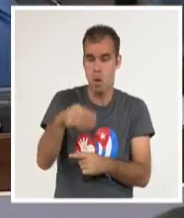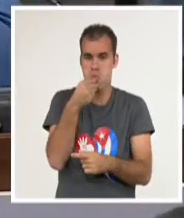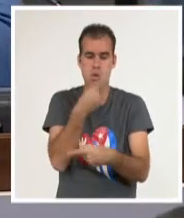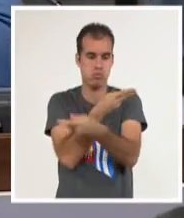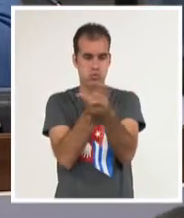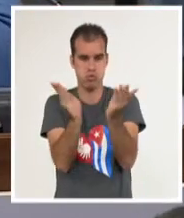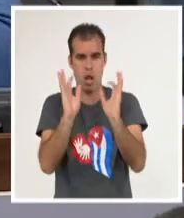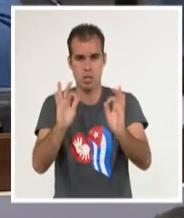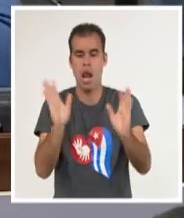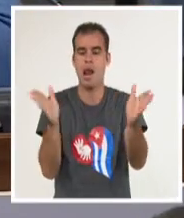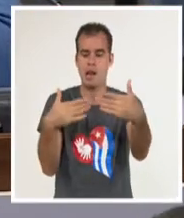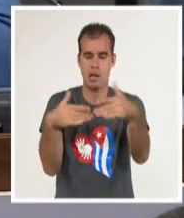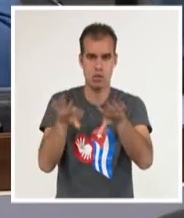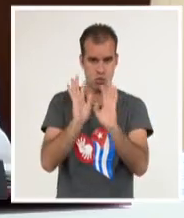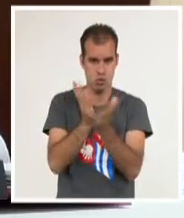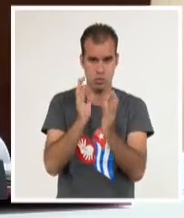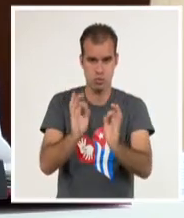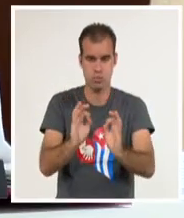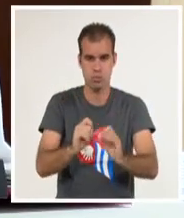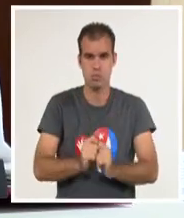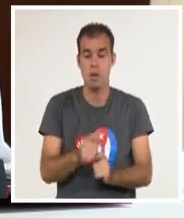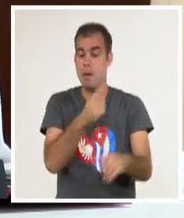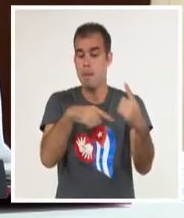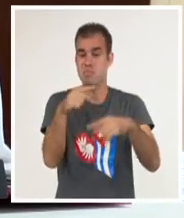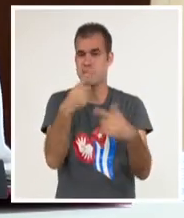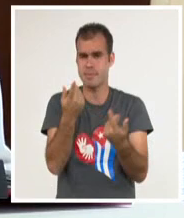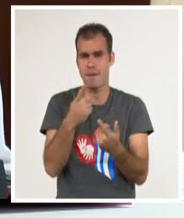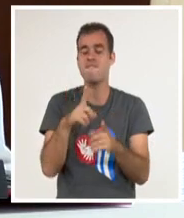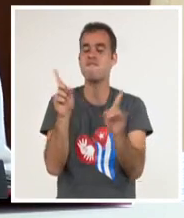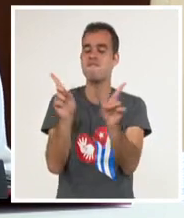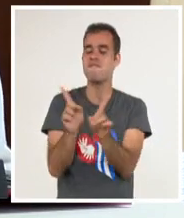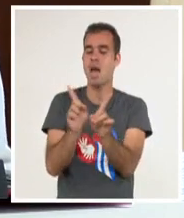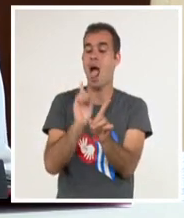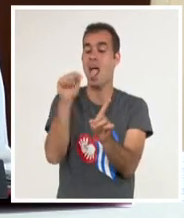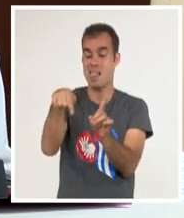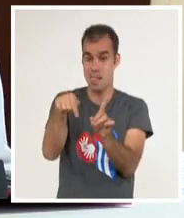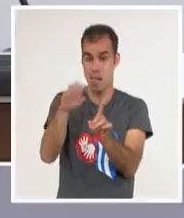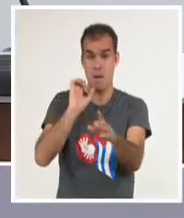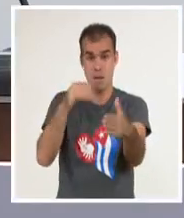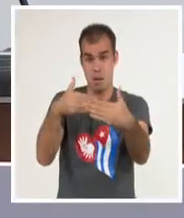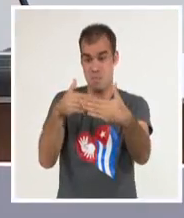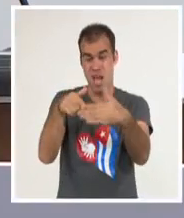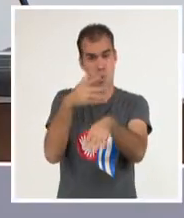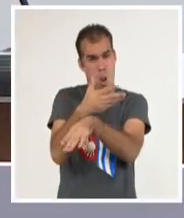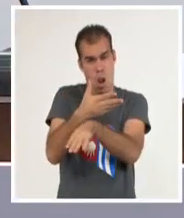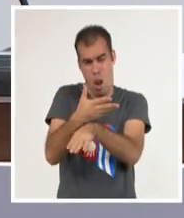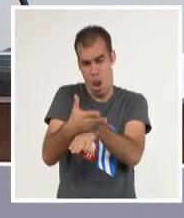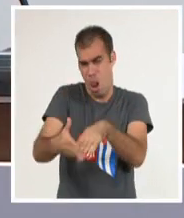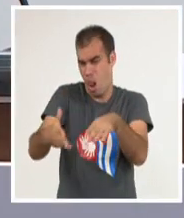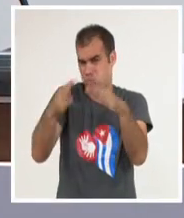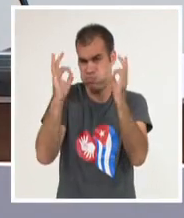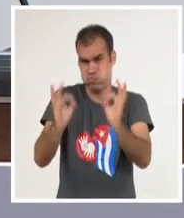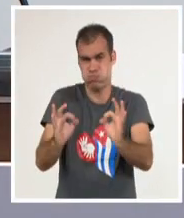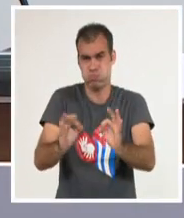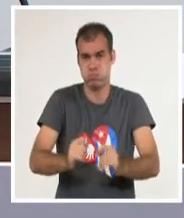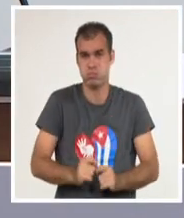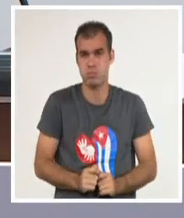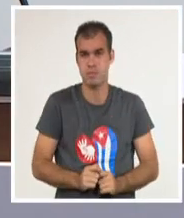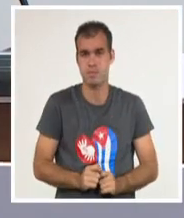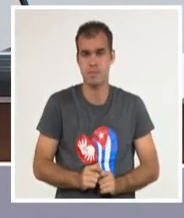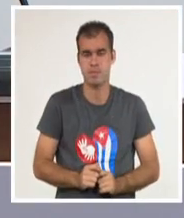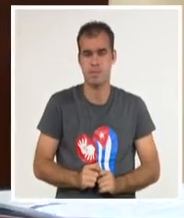distribución de las cargas, entre ellas Aerobaradero, una de las agencias con más atraso en las entregas. Aerobaradero,